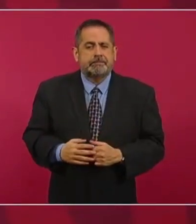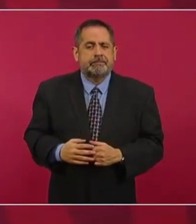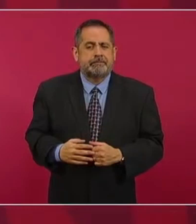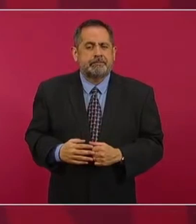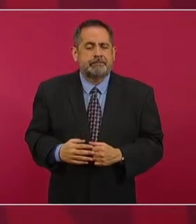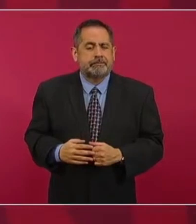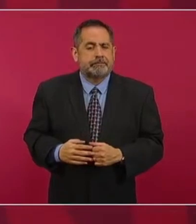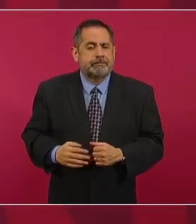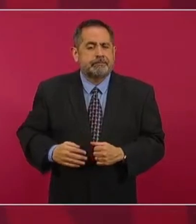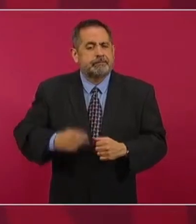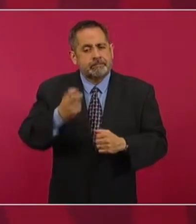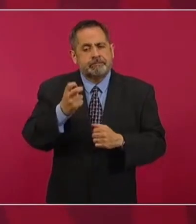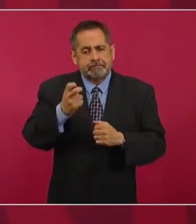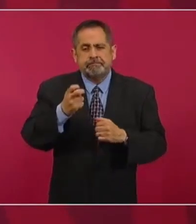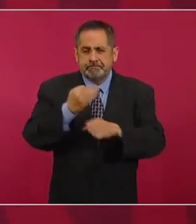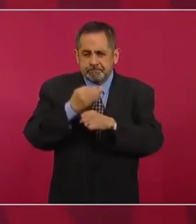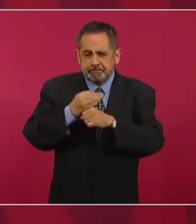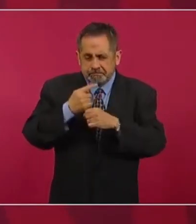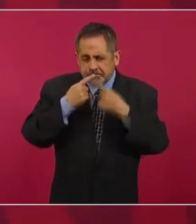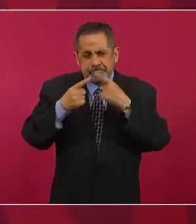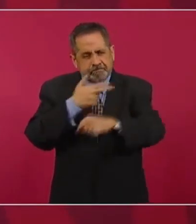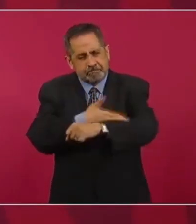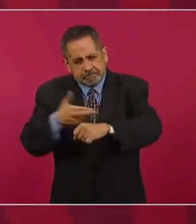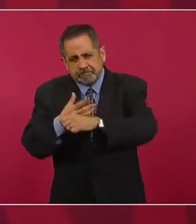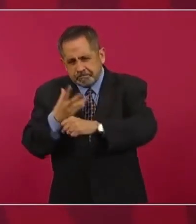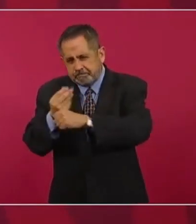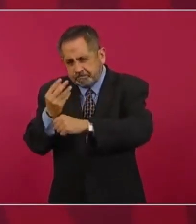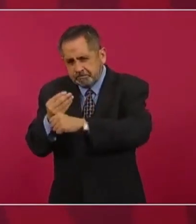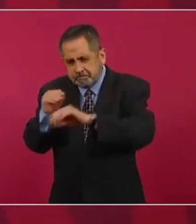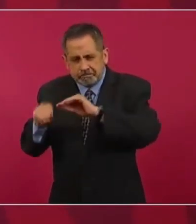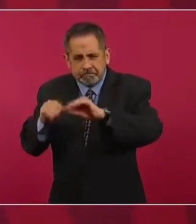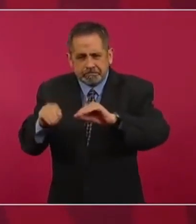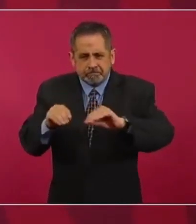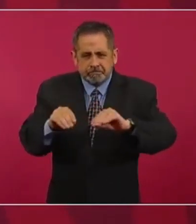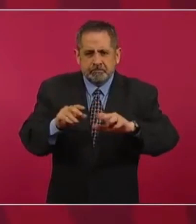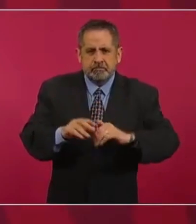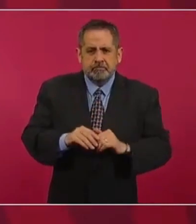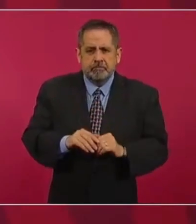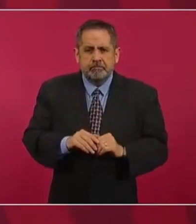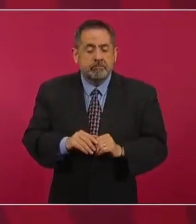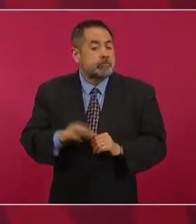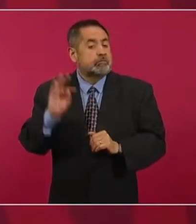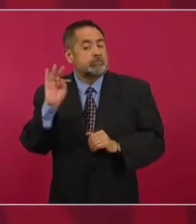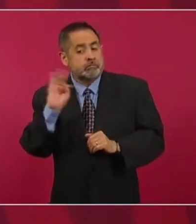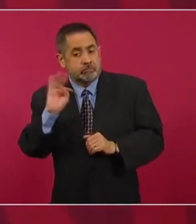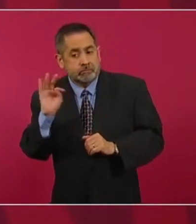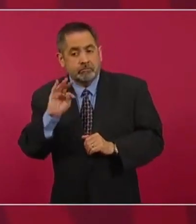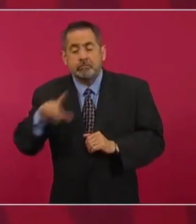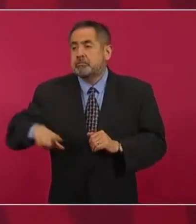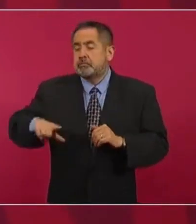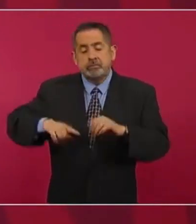Entonces, estamos corrigiendo todo eso. Si los gobiernos estatales